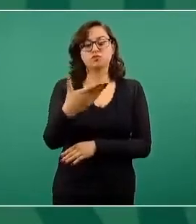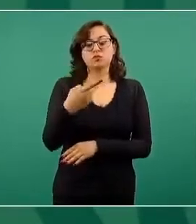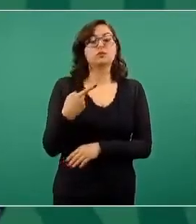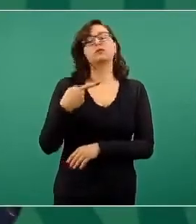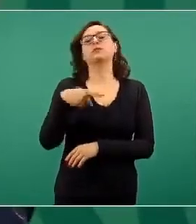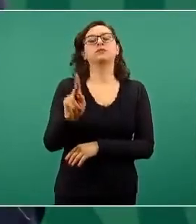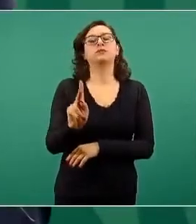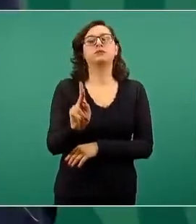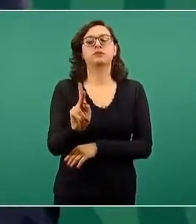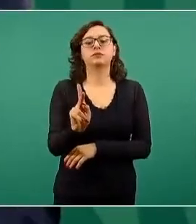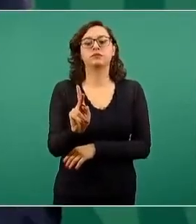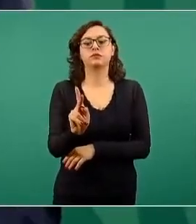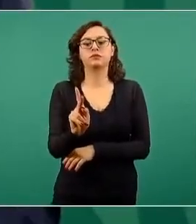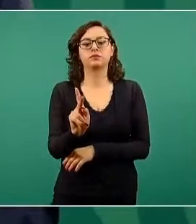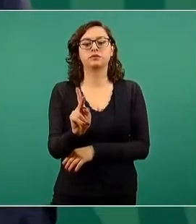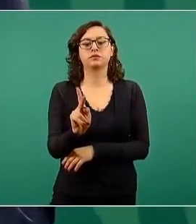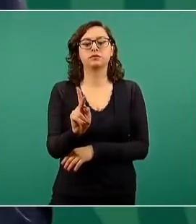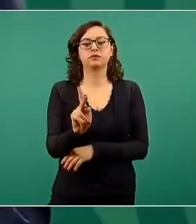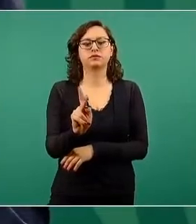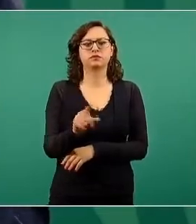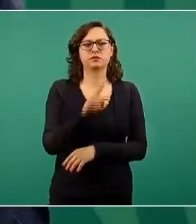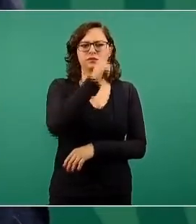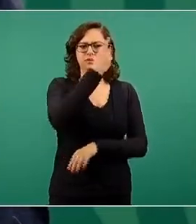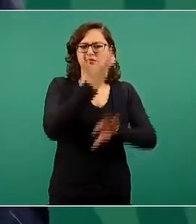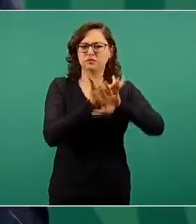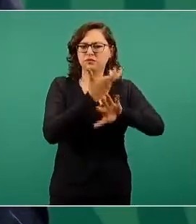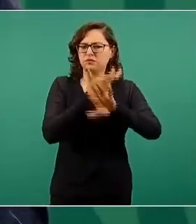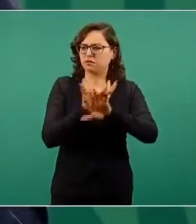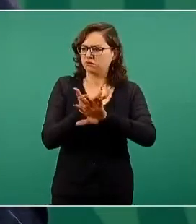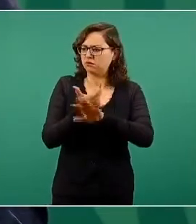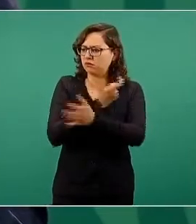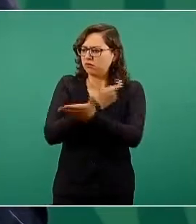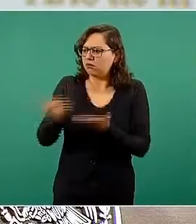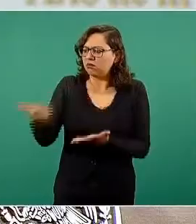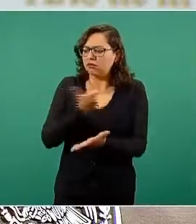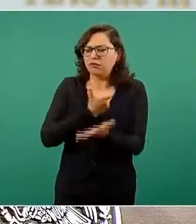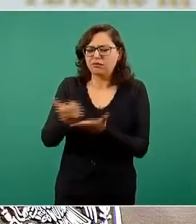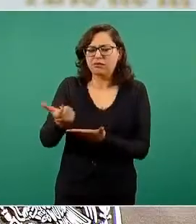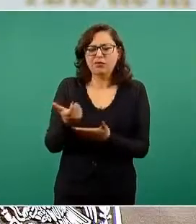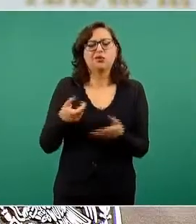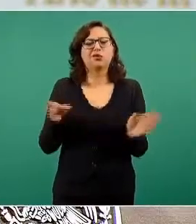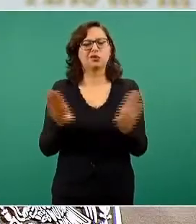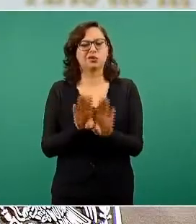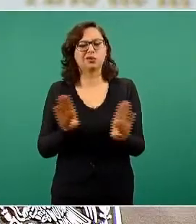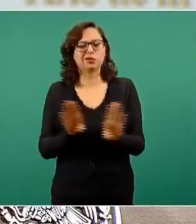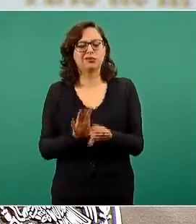¿cómo con financiamiento extranjero?